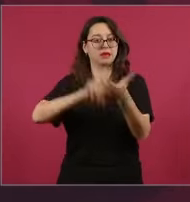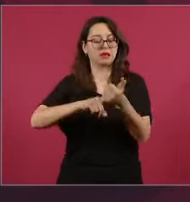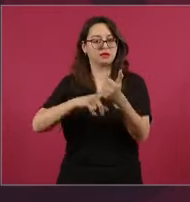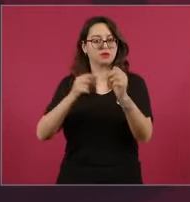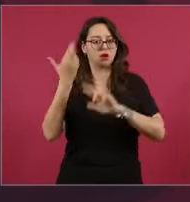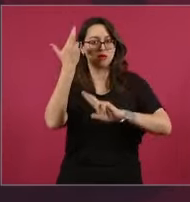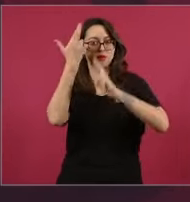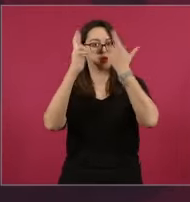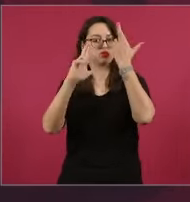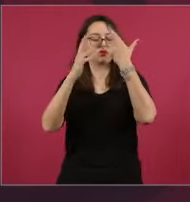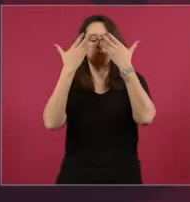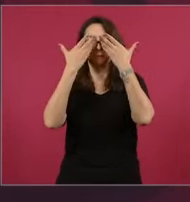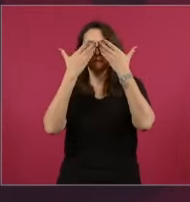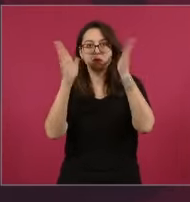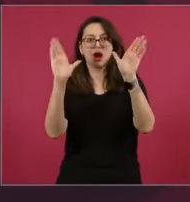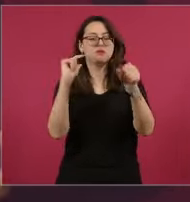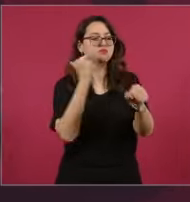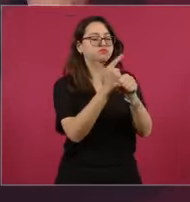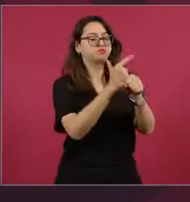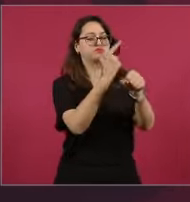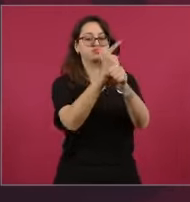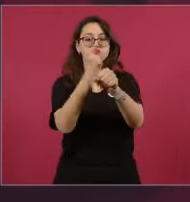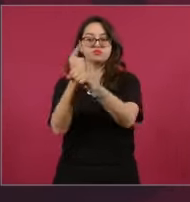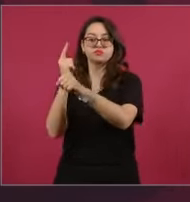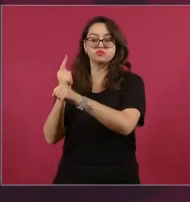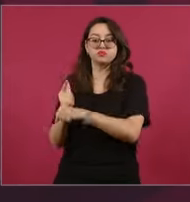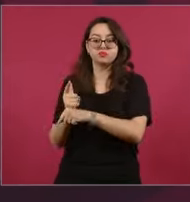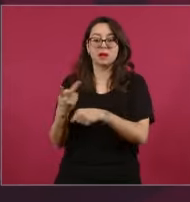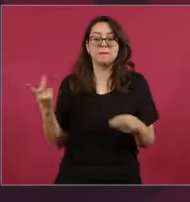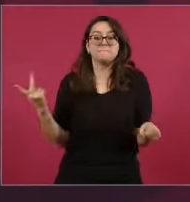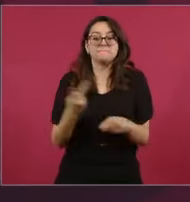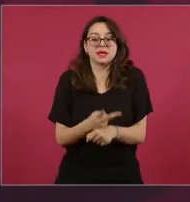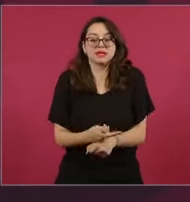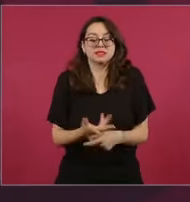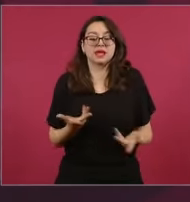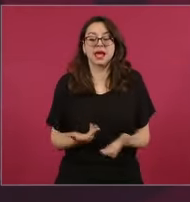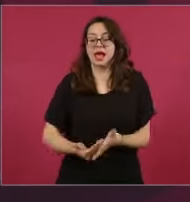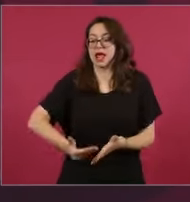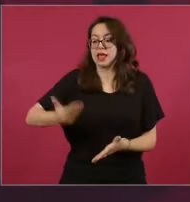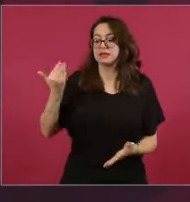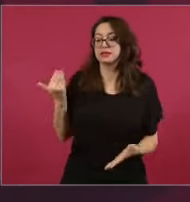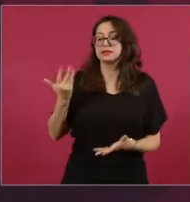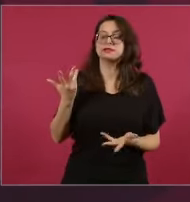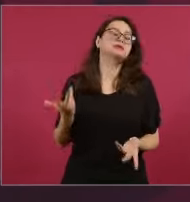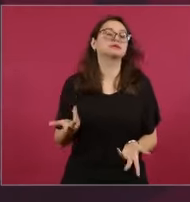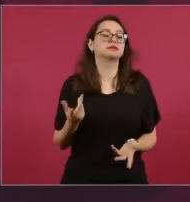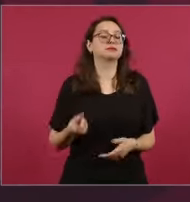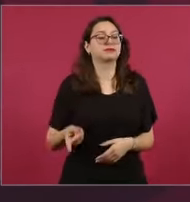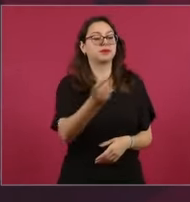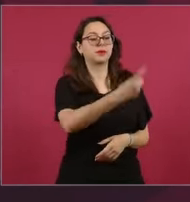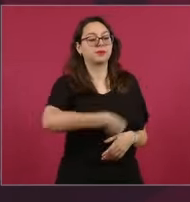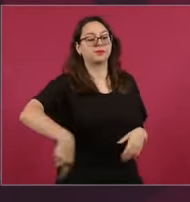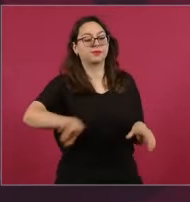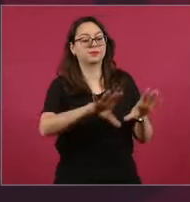el gobierno era de ellos, el pueblo no existía.